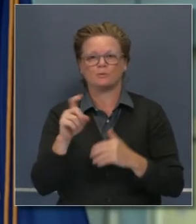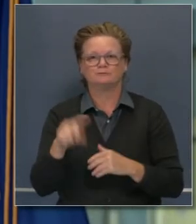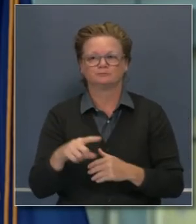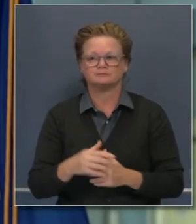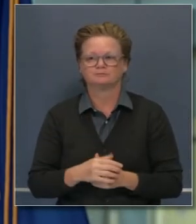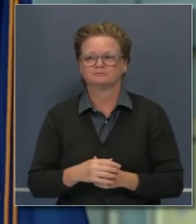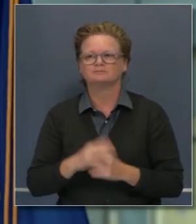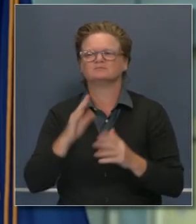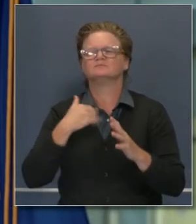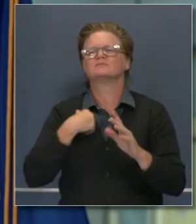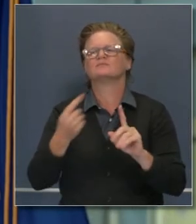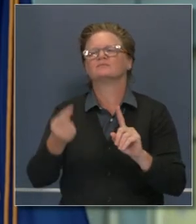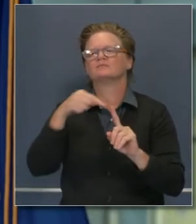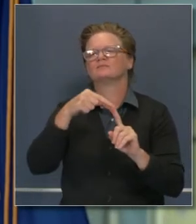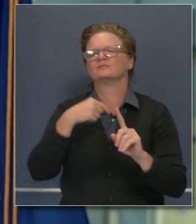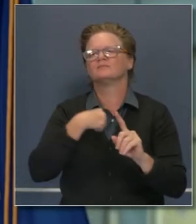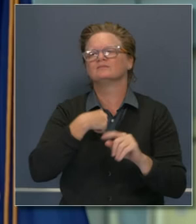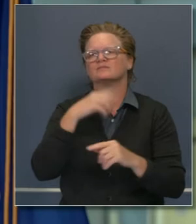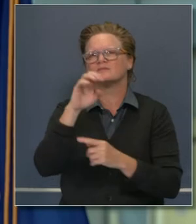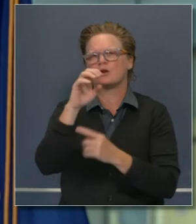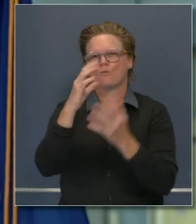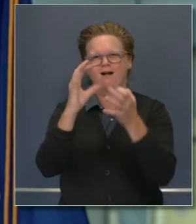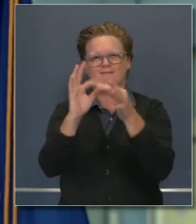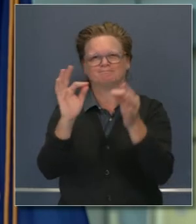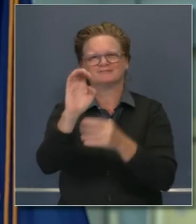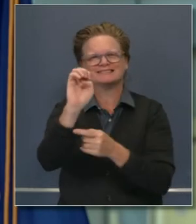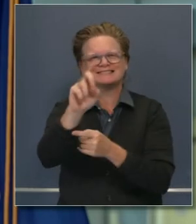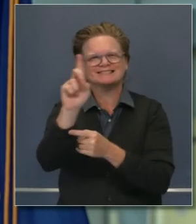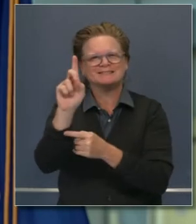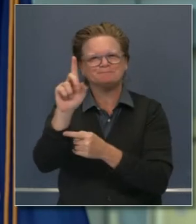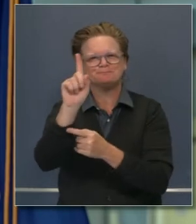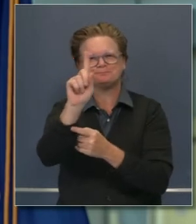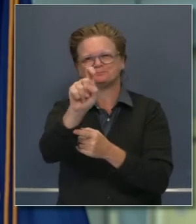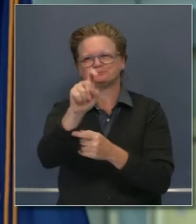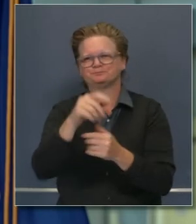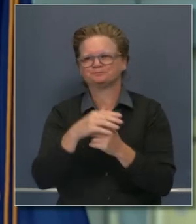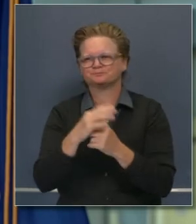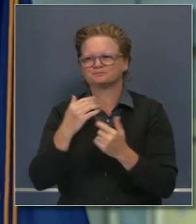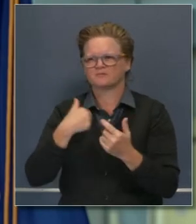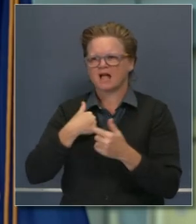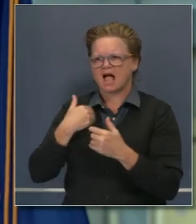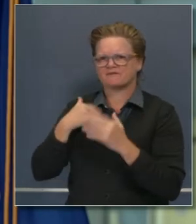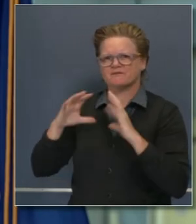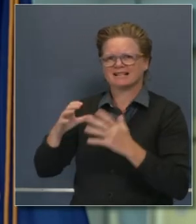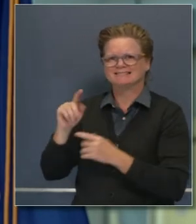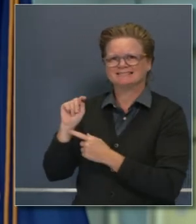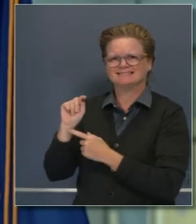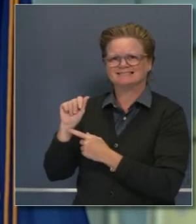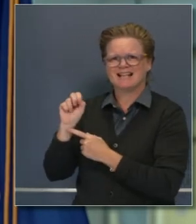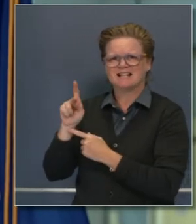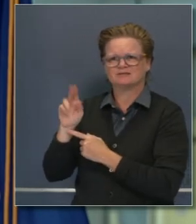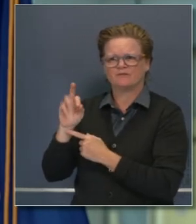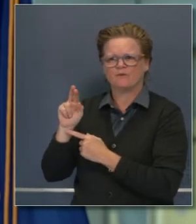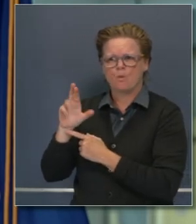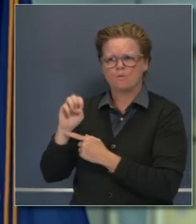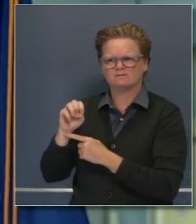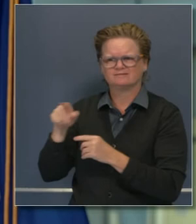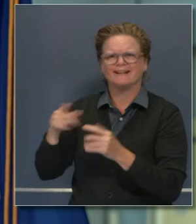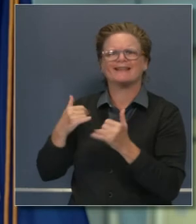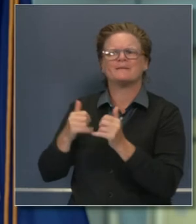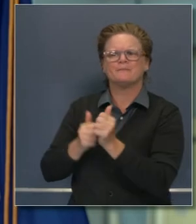gobernador. Hablemos de los problemas de la EDD. El operativo especial ha trabajado